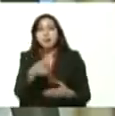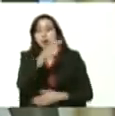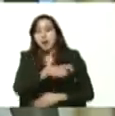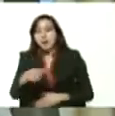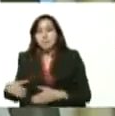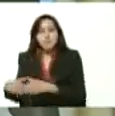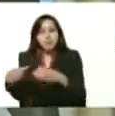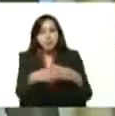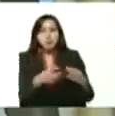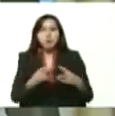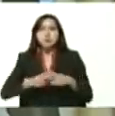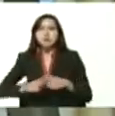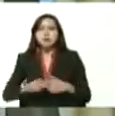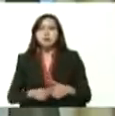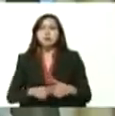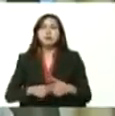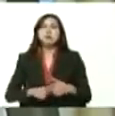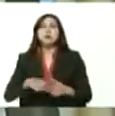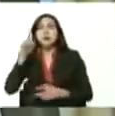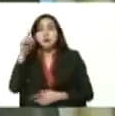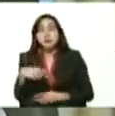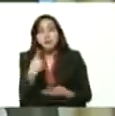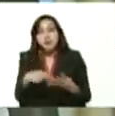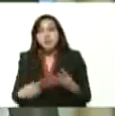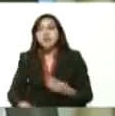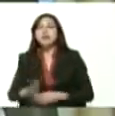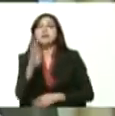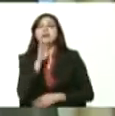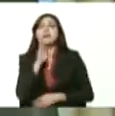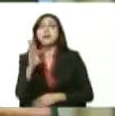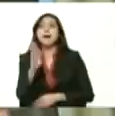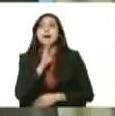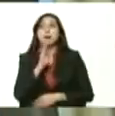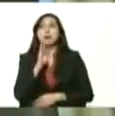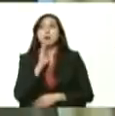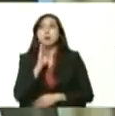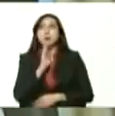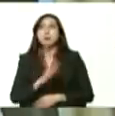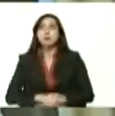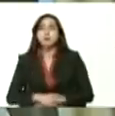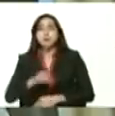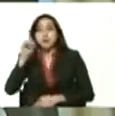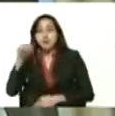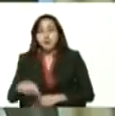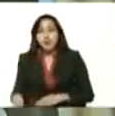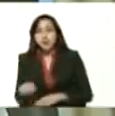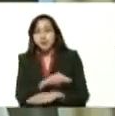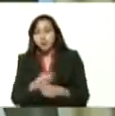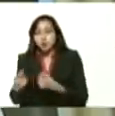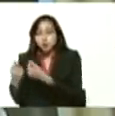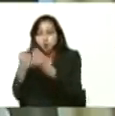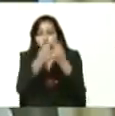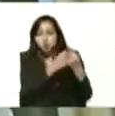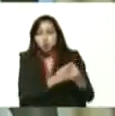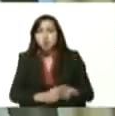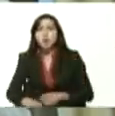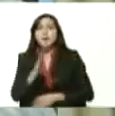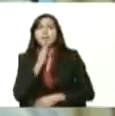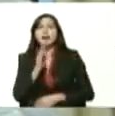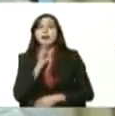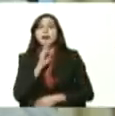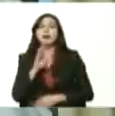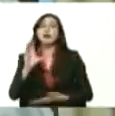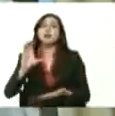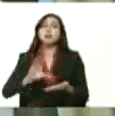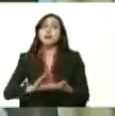técnicos tanto de Sudebam SunaCrit SunaVal el Ministerio de Finanzas Banco Central por los aportes que nos